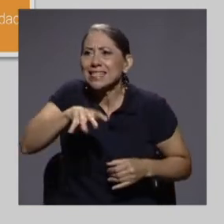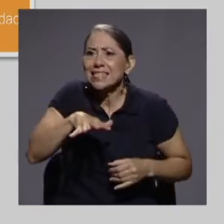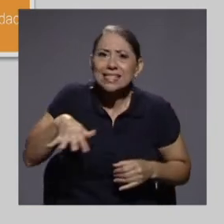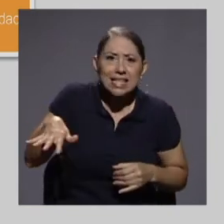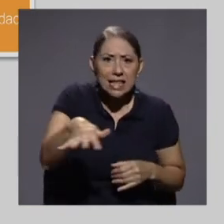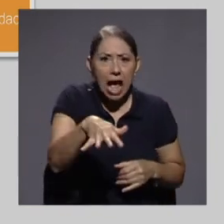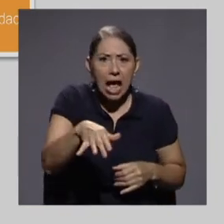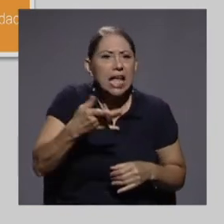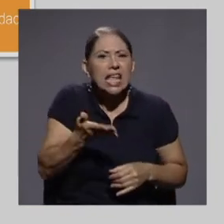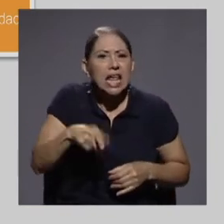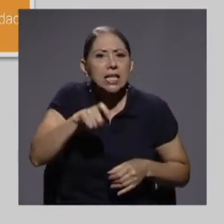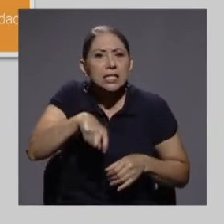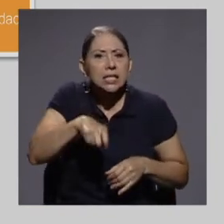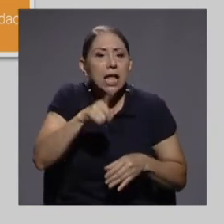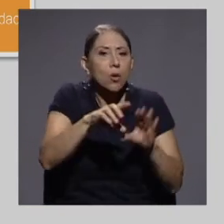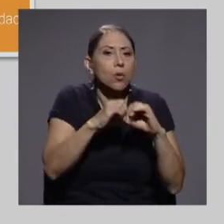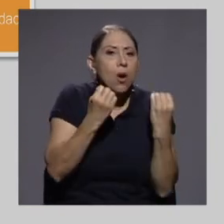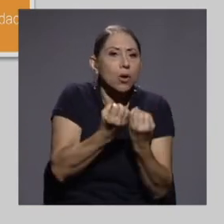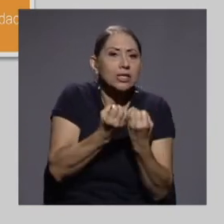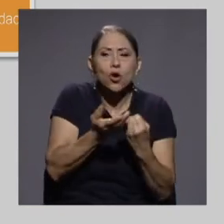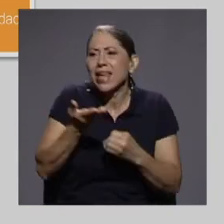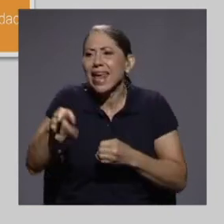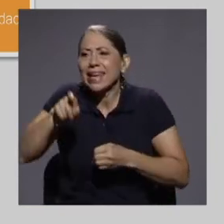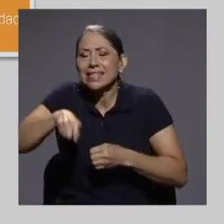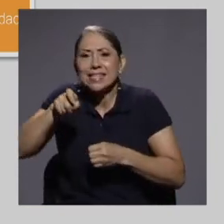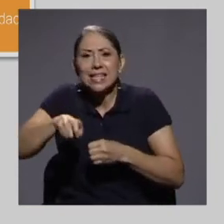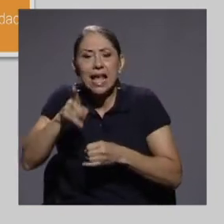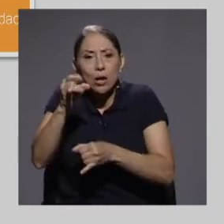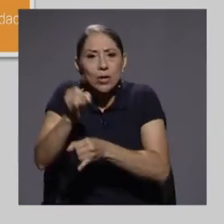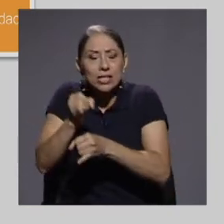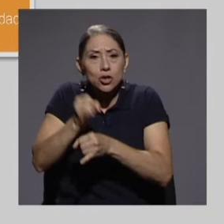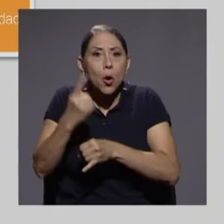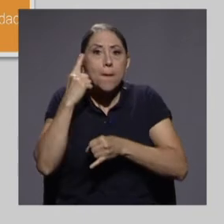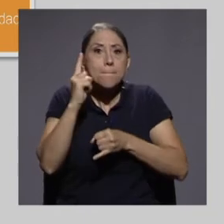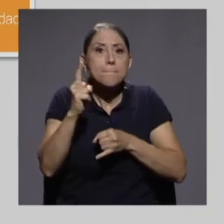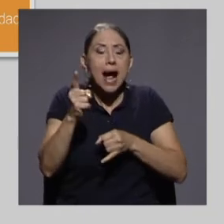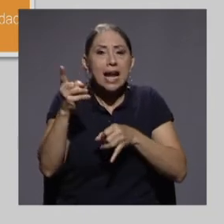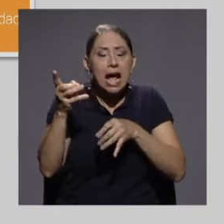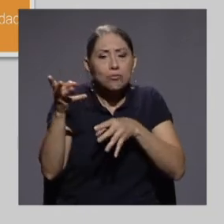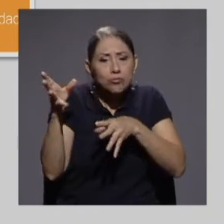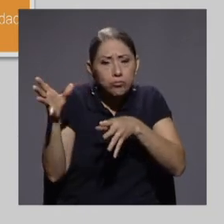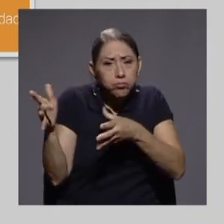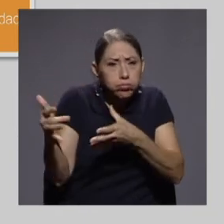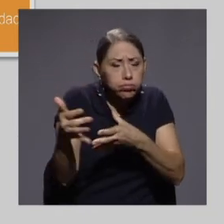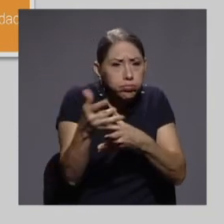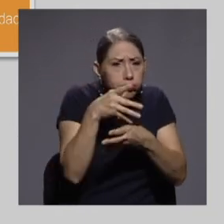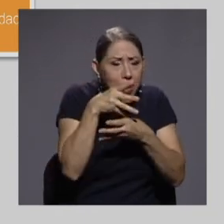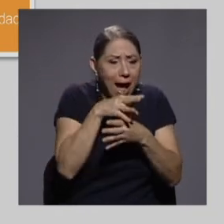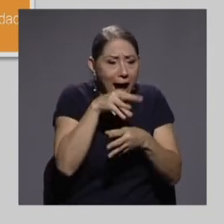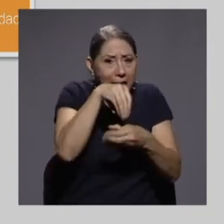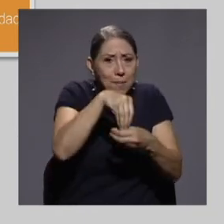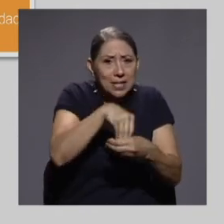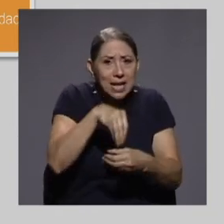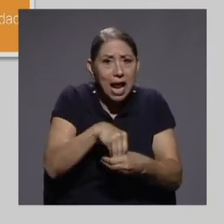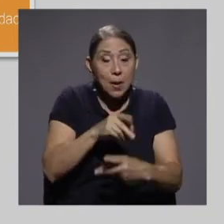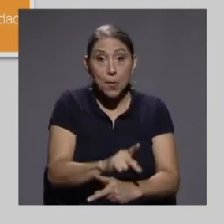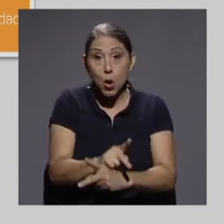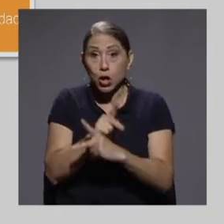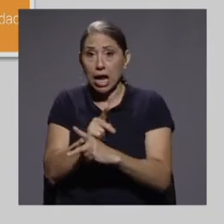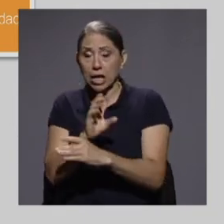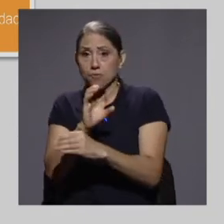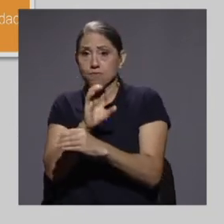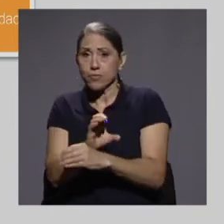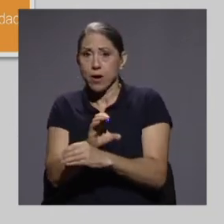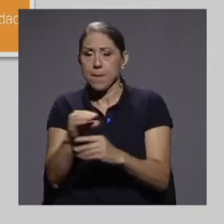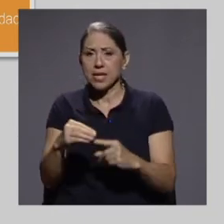organización o una institución para almacenar, proteger y resguardar su principal información. Por otro